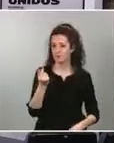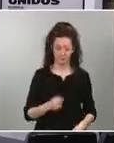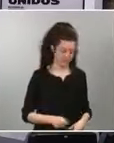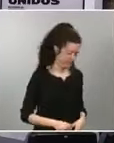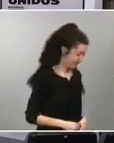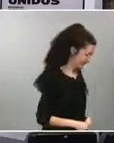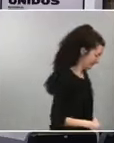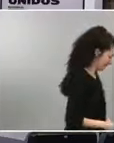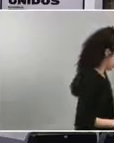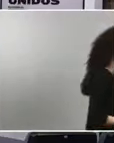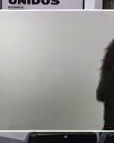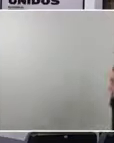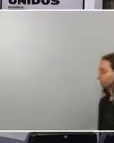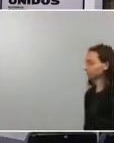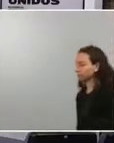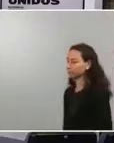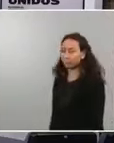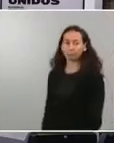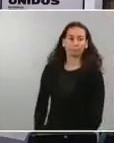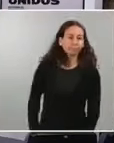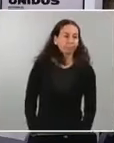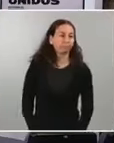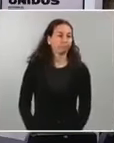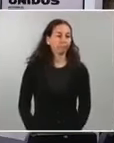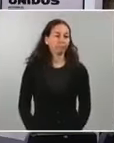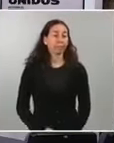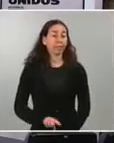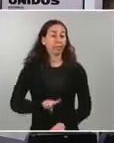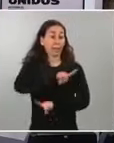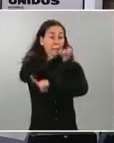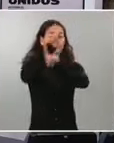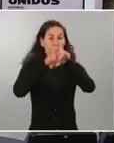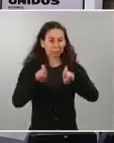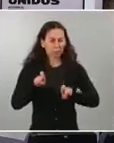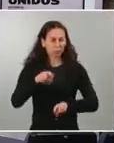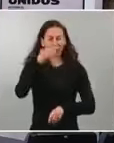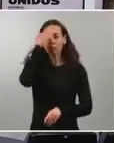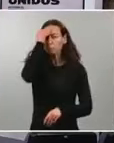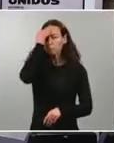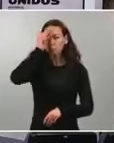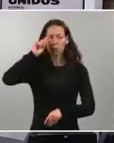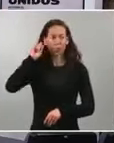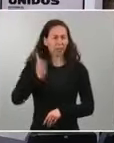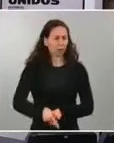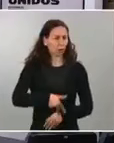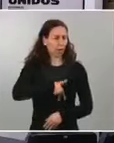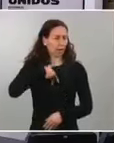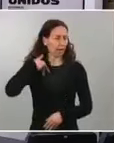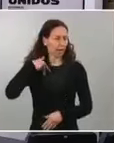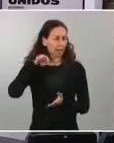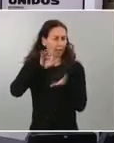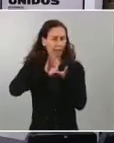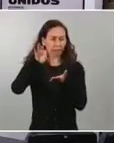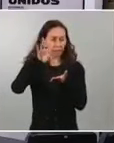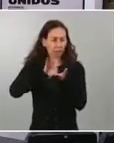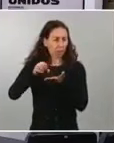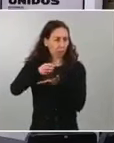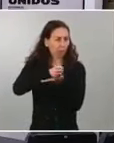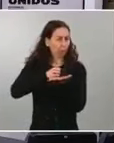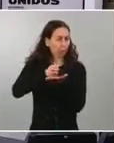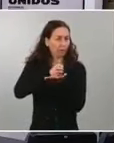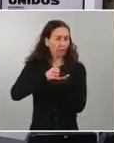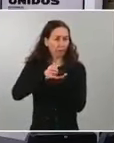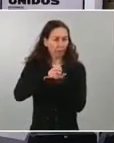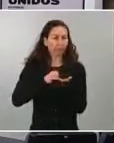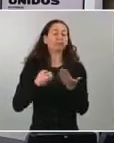Esta pregunta yo creo que sería para la directora general de cartera y farmacia. Muy